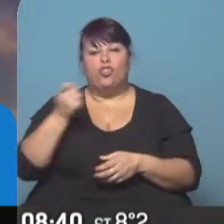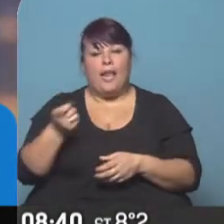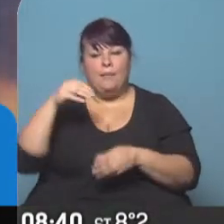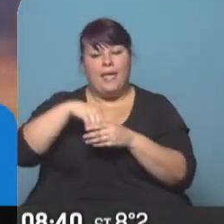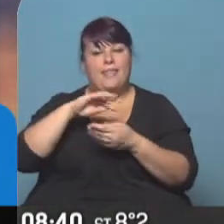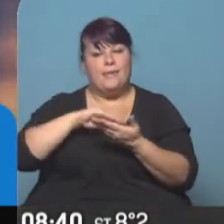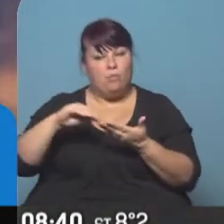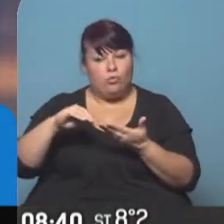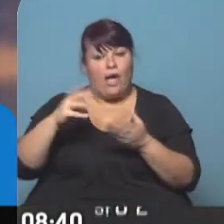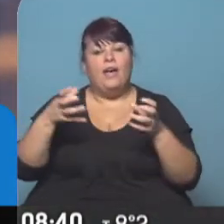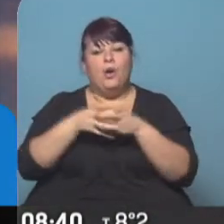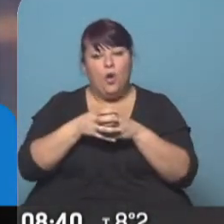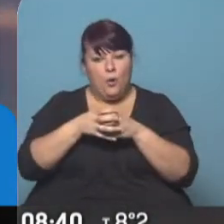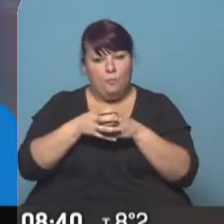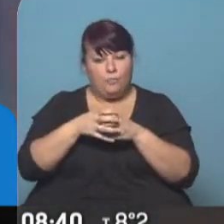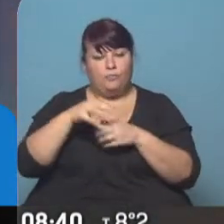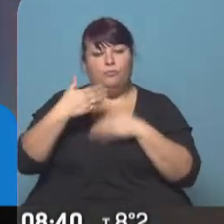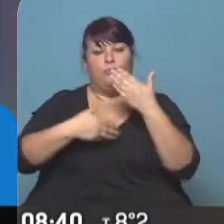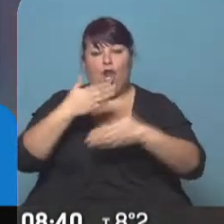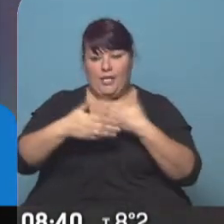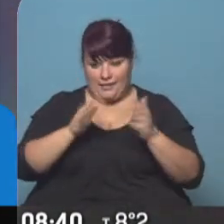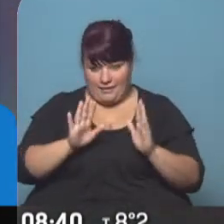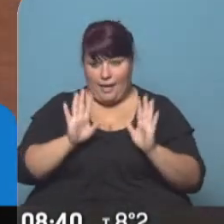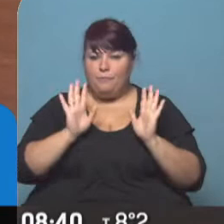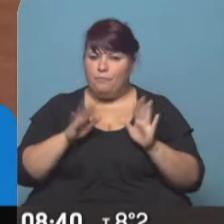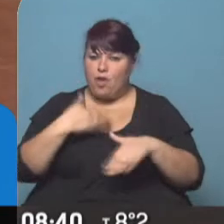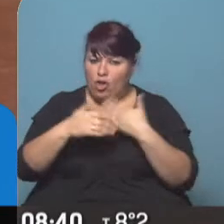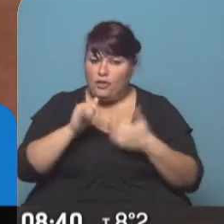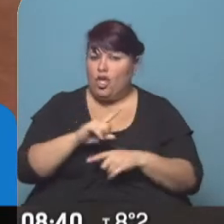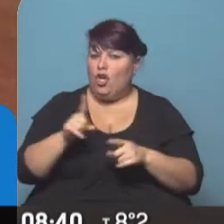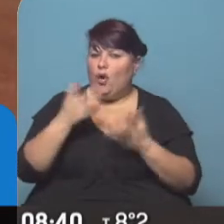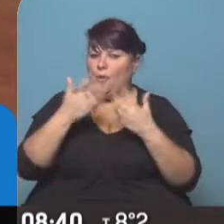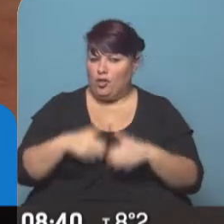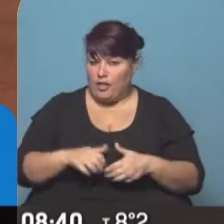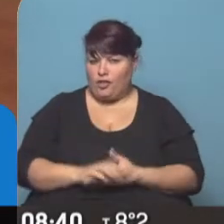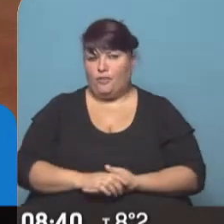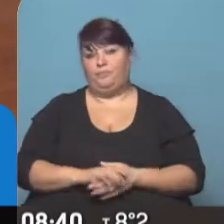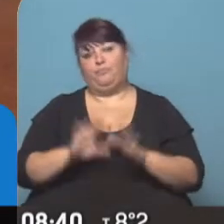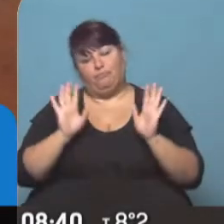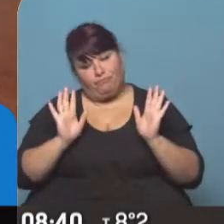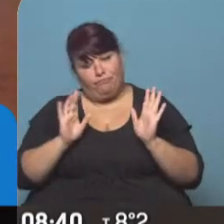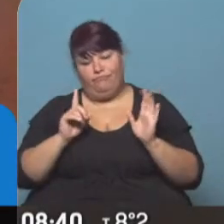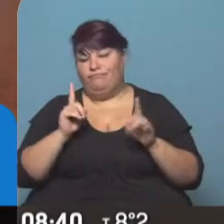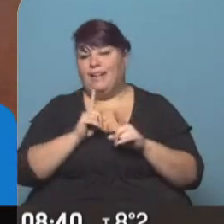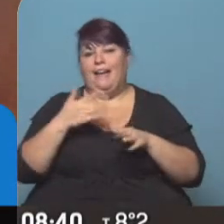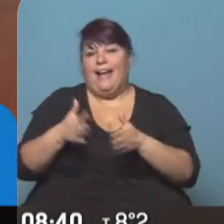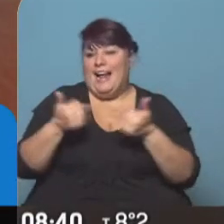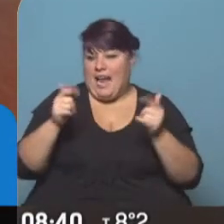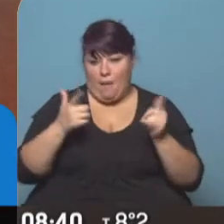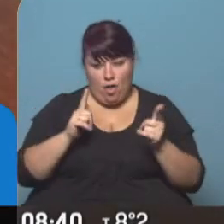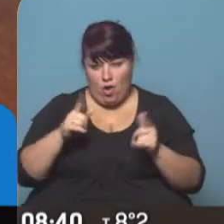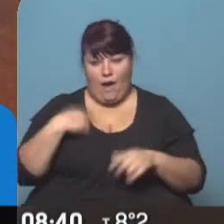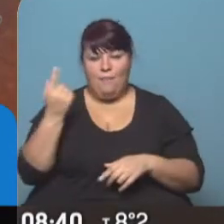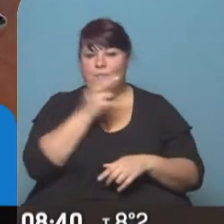Cámara de Diputados que integra el interbloque progresista. Bueno, ¿avanza o no avanza este proyecto? Bueno, no avanza con la celeridad que